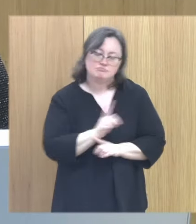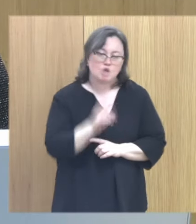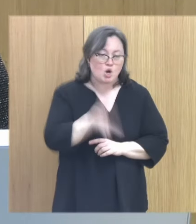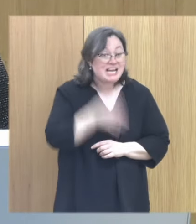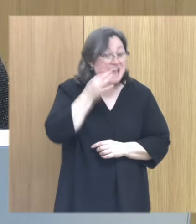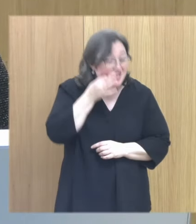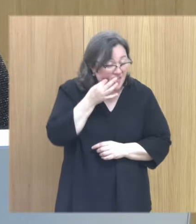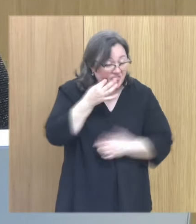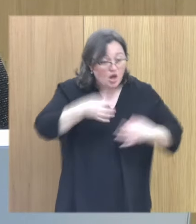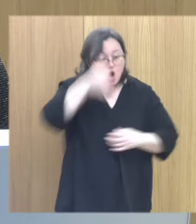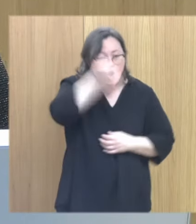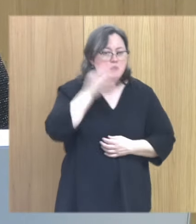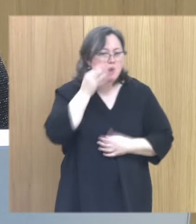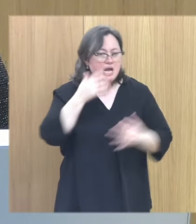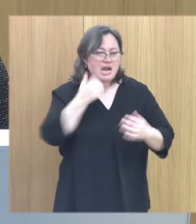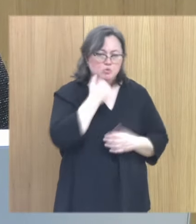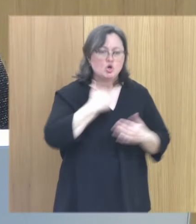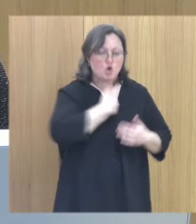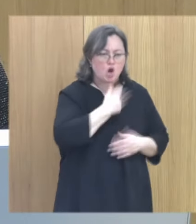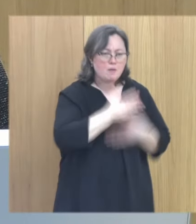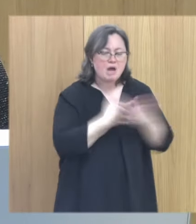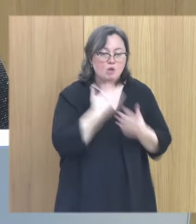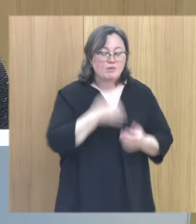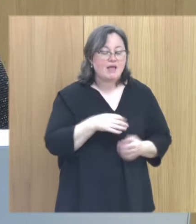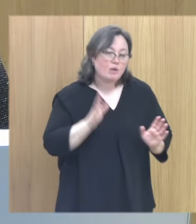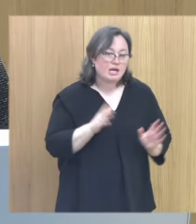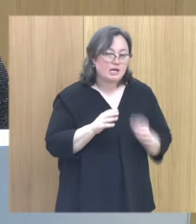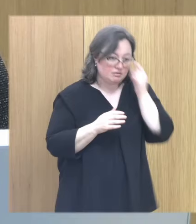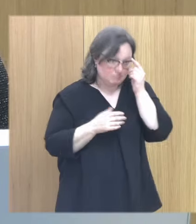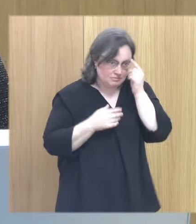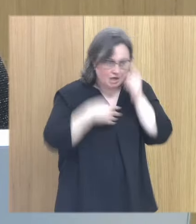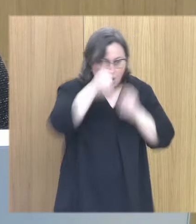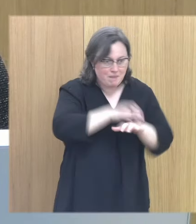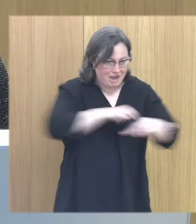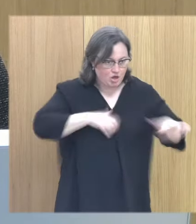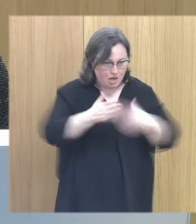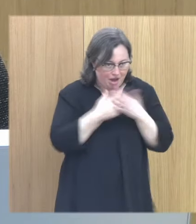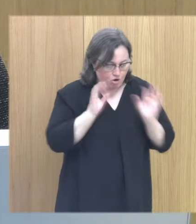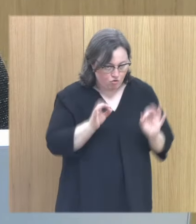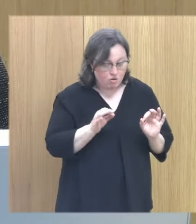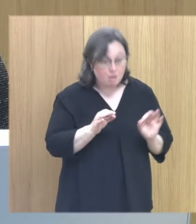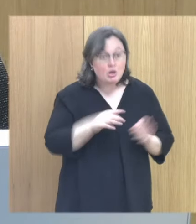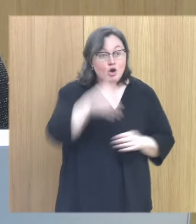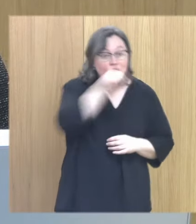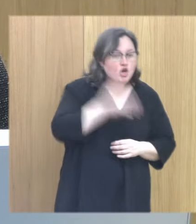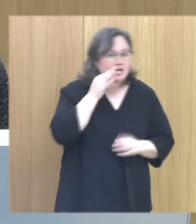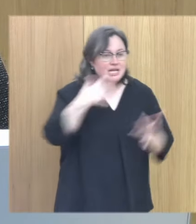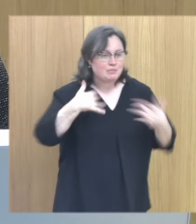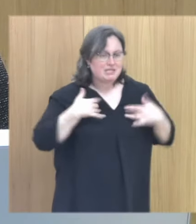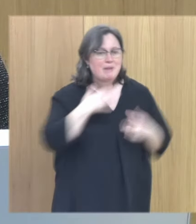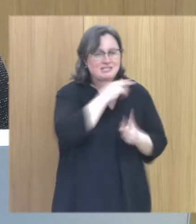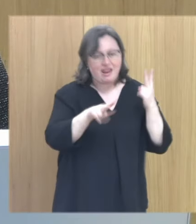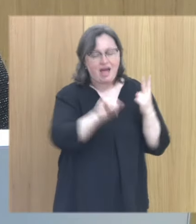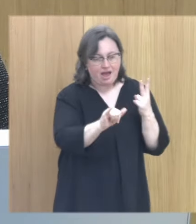en realidad hay hombres y mujeres que abusan sexualmente, aunque es verdad que mayoritariamente son hombres, y sobre todo hay niños y niñas. ¿Por qué?